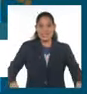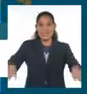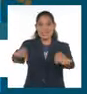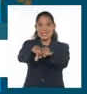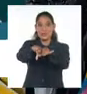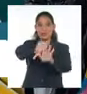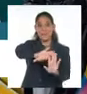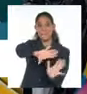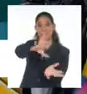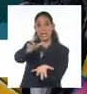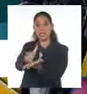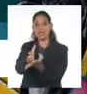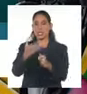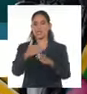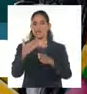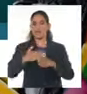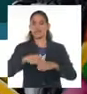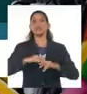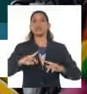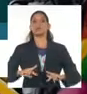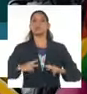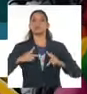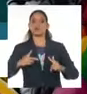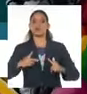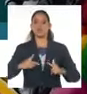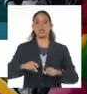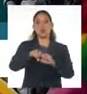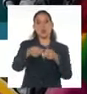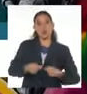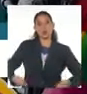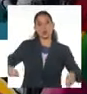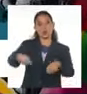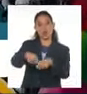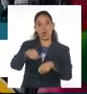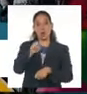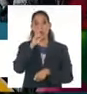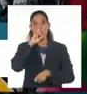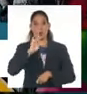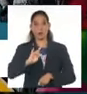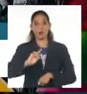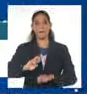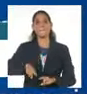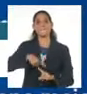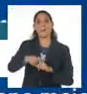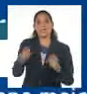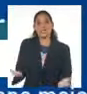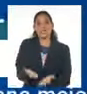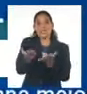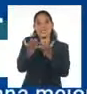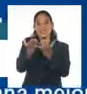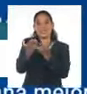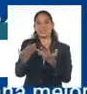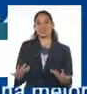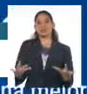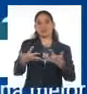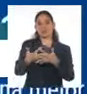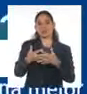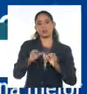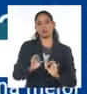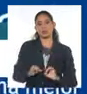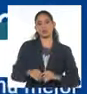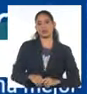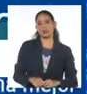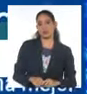partir de elementos como la reestructuración del consejo de seguridad de la onu o la necesidad de ampliar la financiación para el desarrollo no